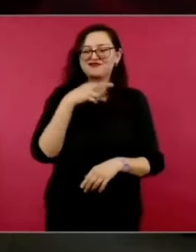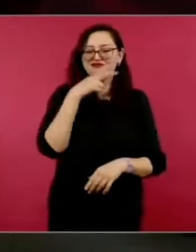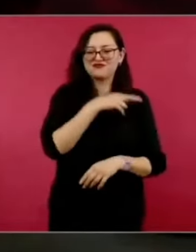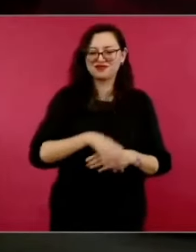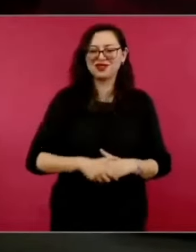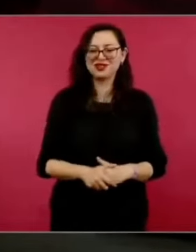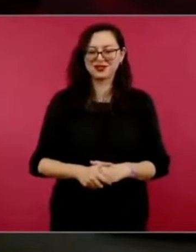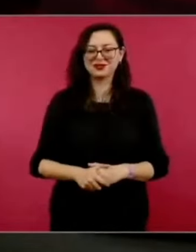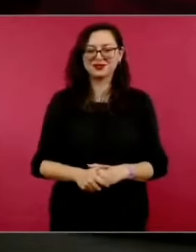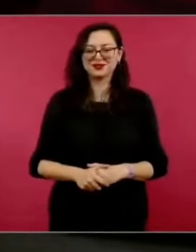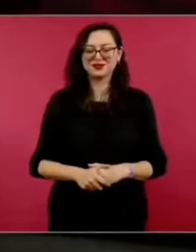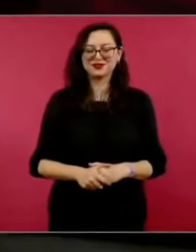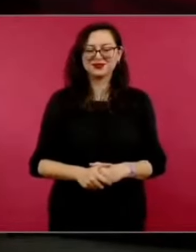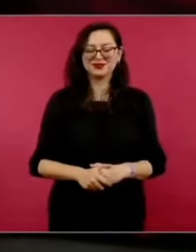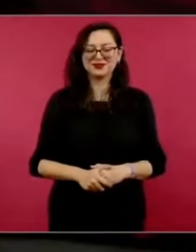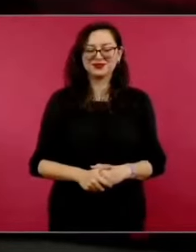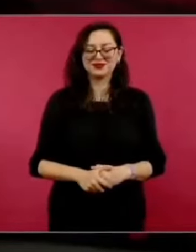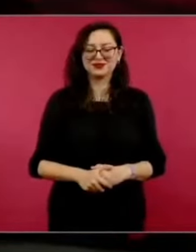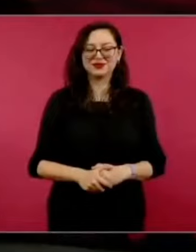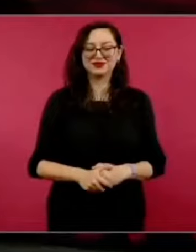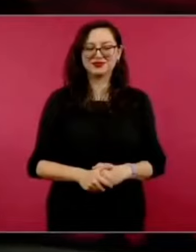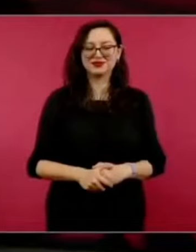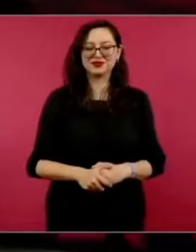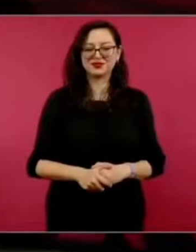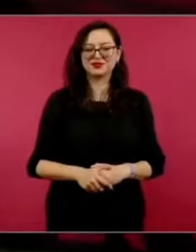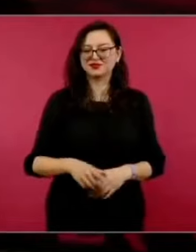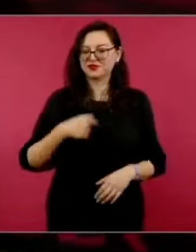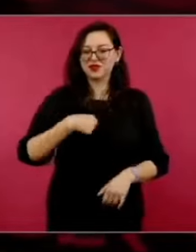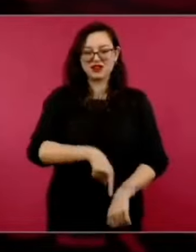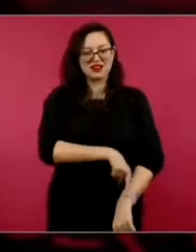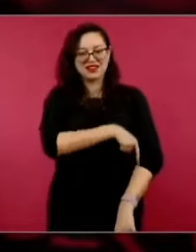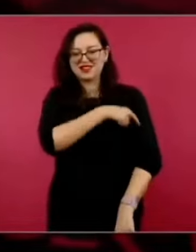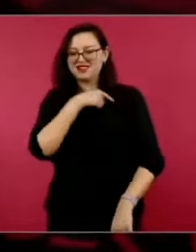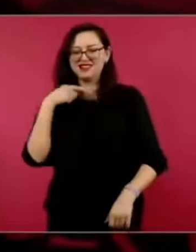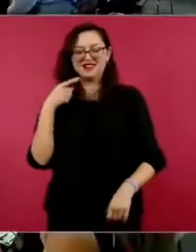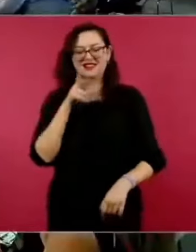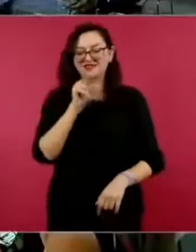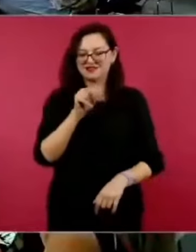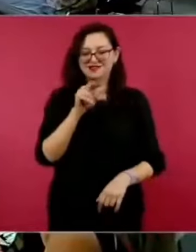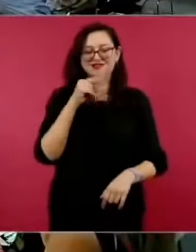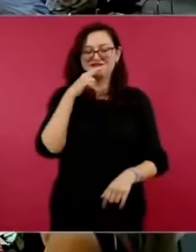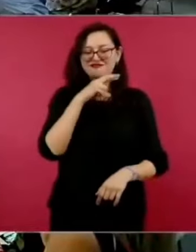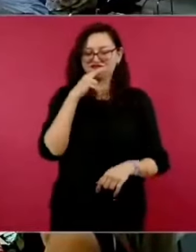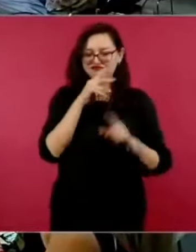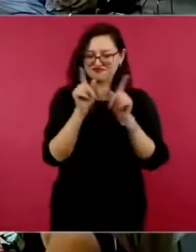dos minutos voy a hablar de corrido. Bueno, nos vemos.